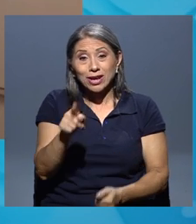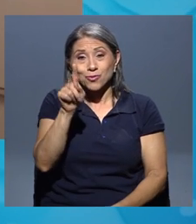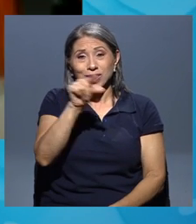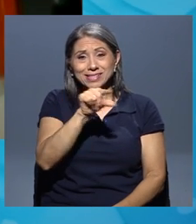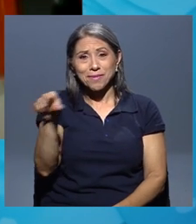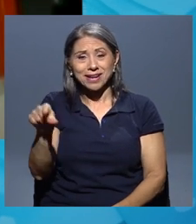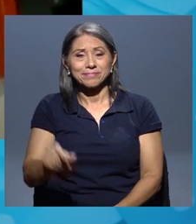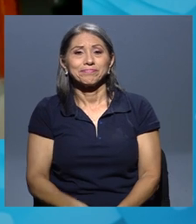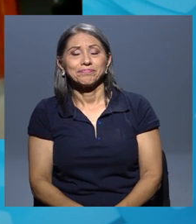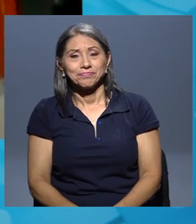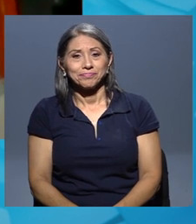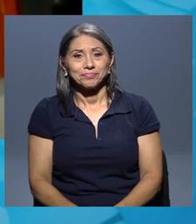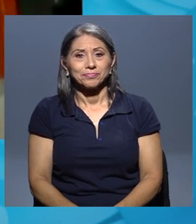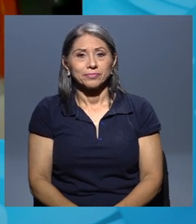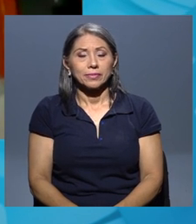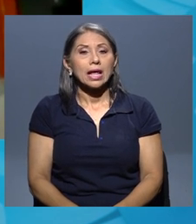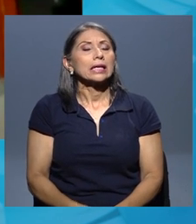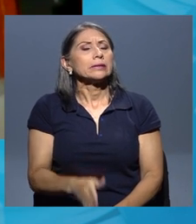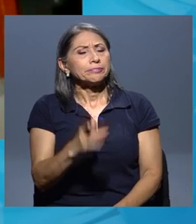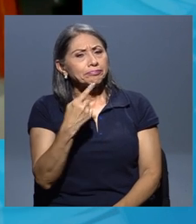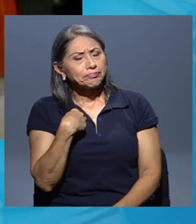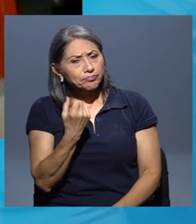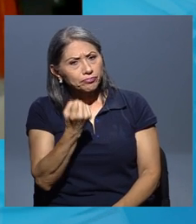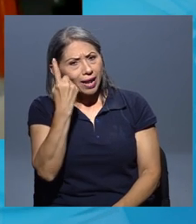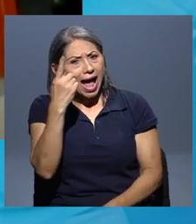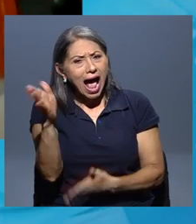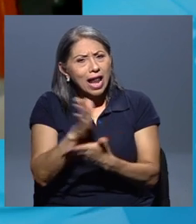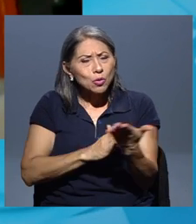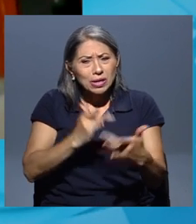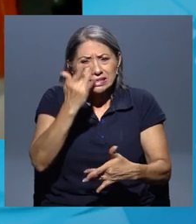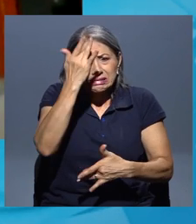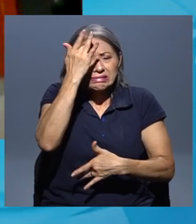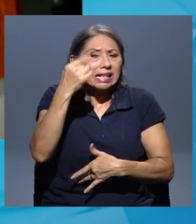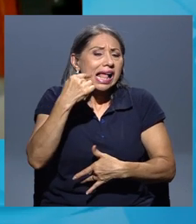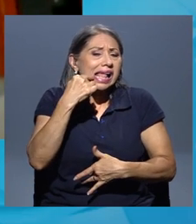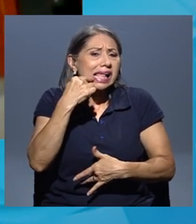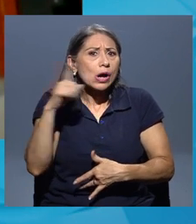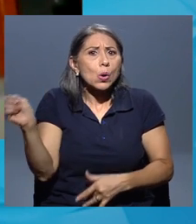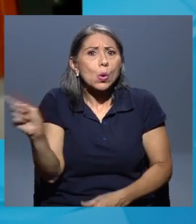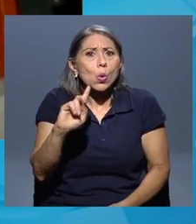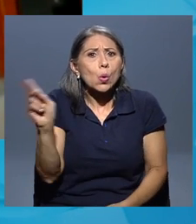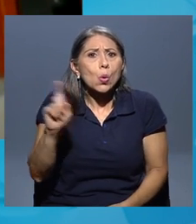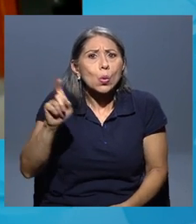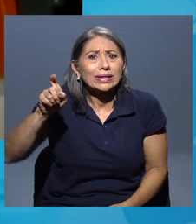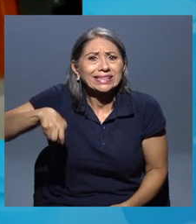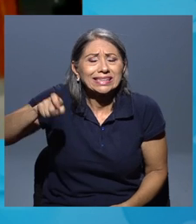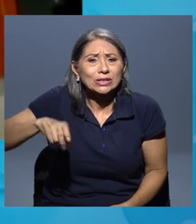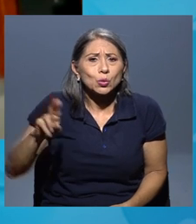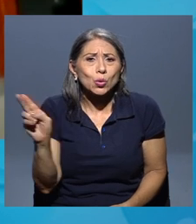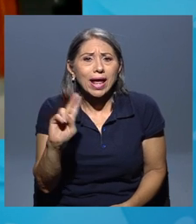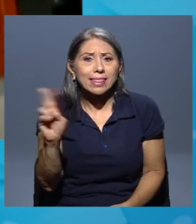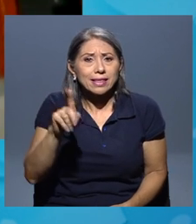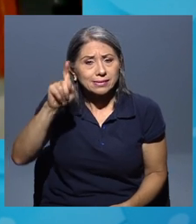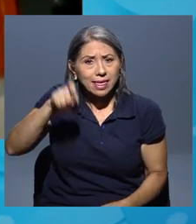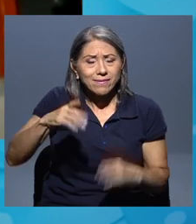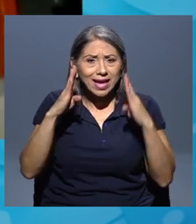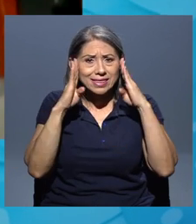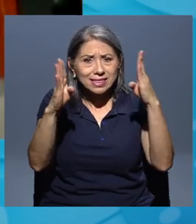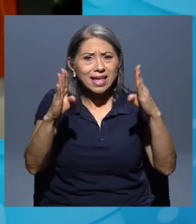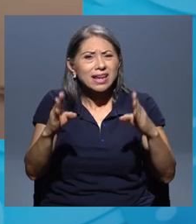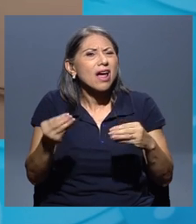Por último, Joseph, tengo entendido que hay ciertas patologías urgentes que atender a los habitantes de calle. ¿Cuáles serían estas patologías?